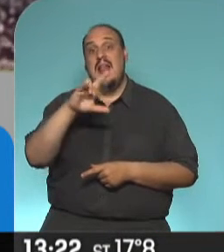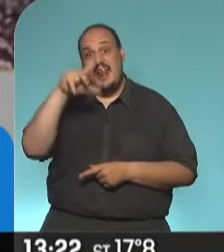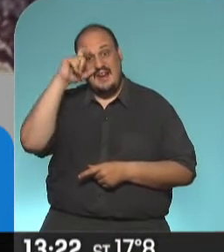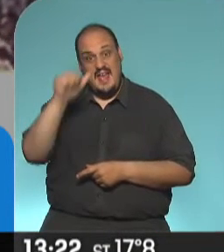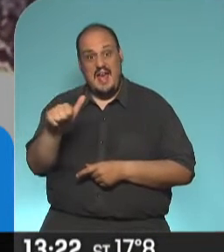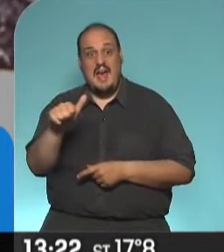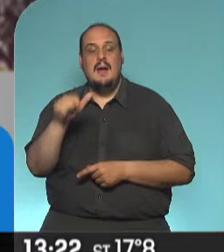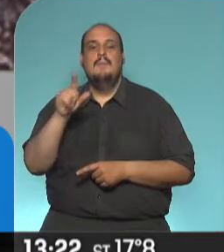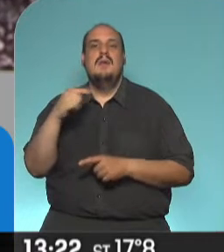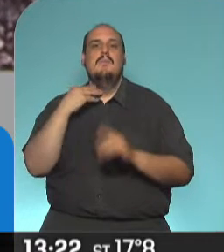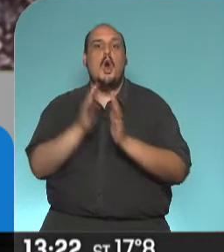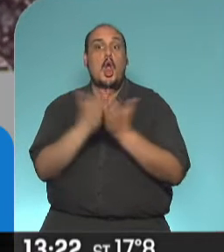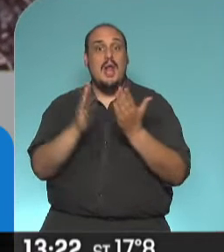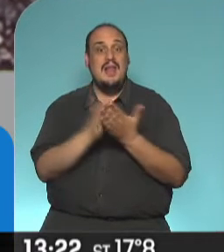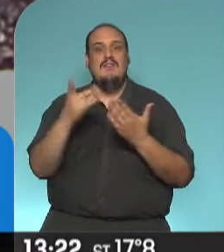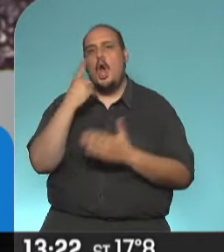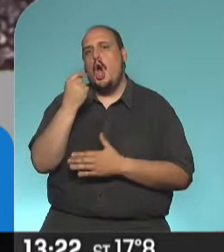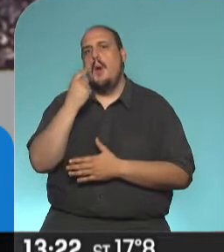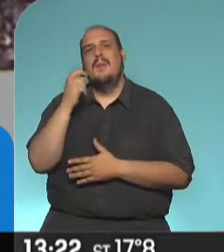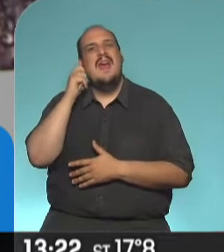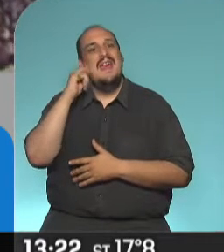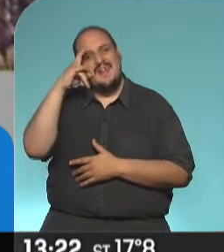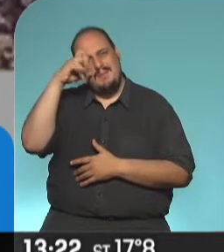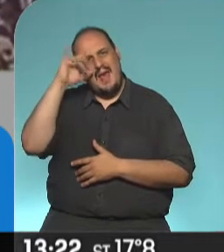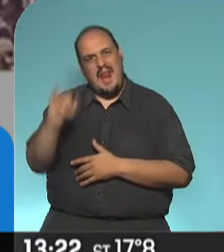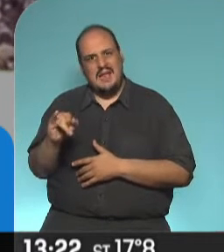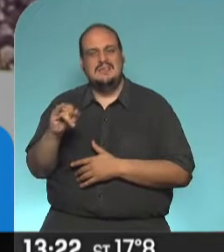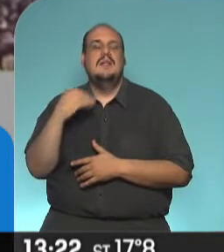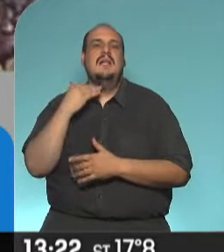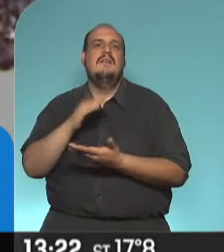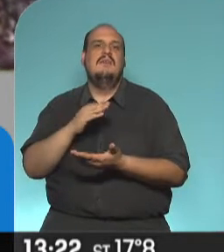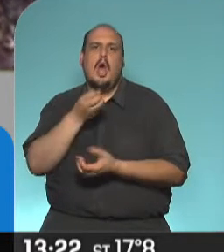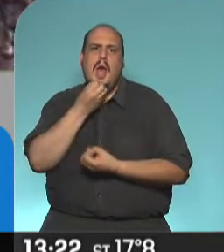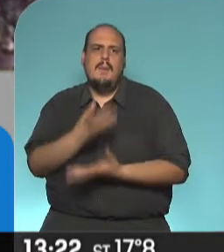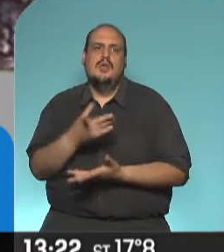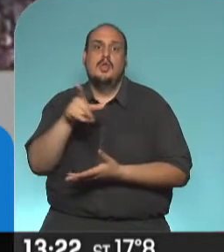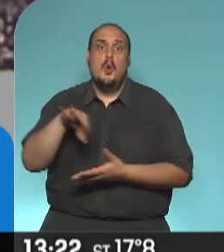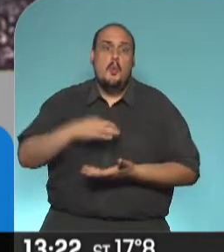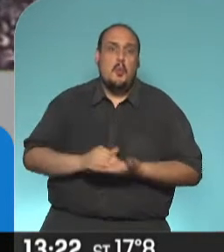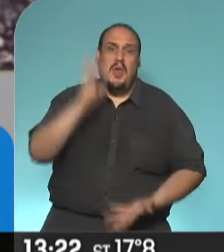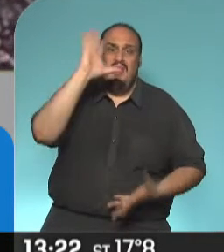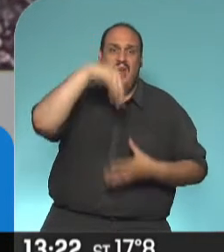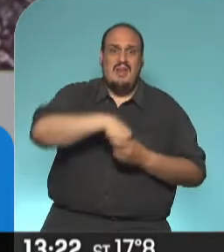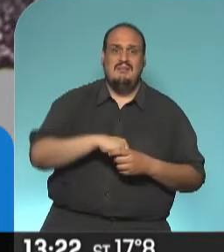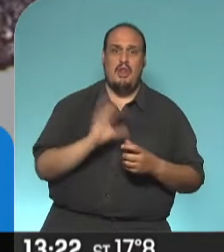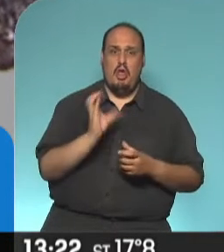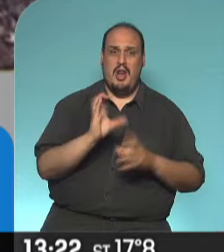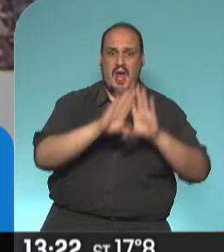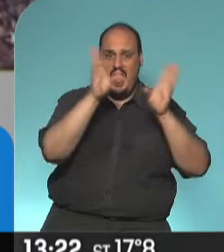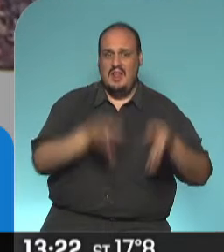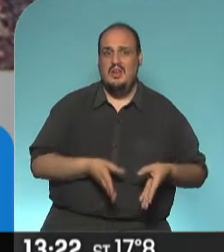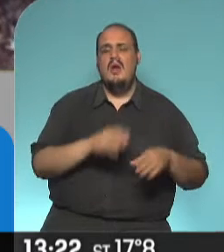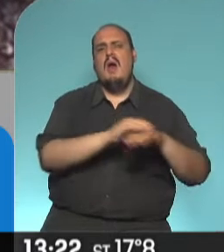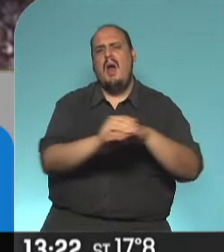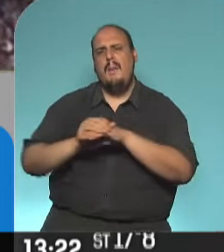la presentación del libro de Martín Jiménez, un libro hermoso sobre una vida en la radio y con un montón de amigos. Siete de